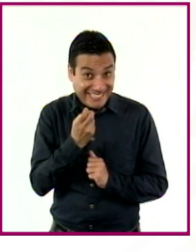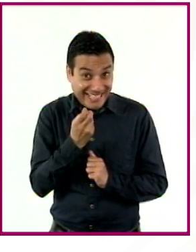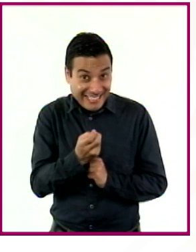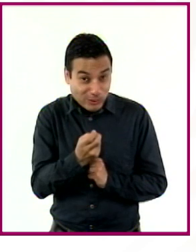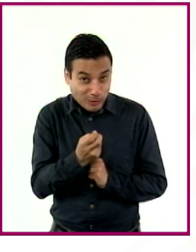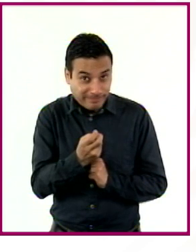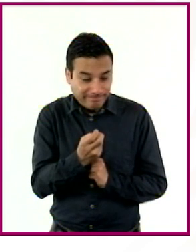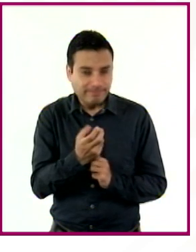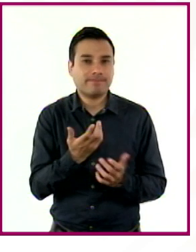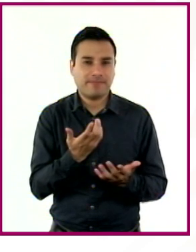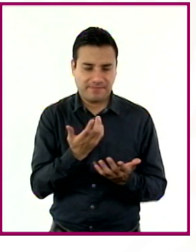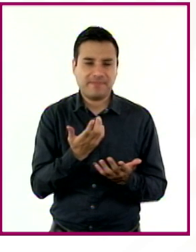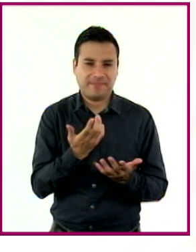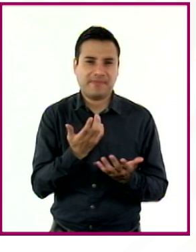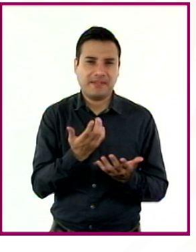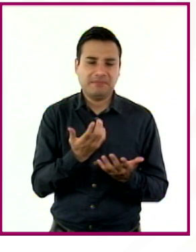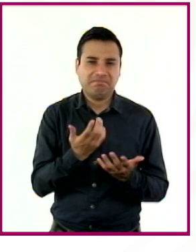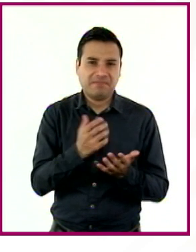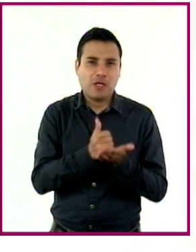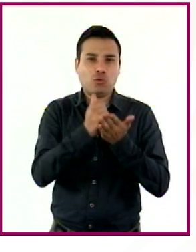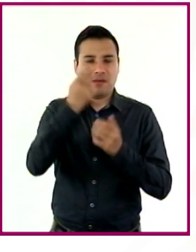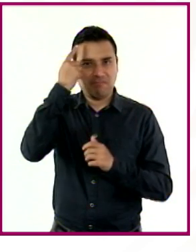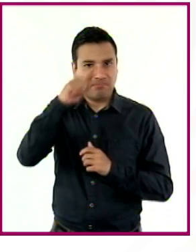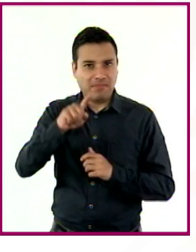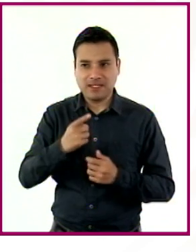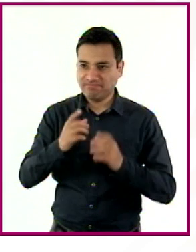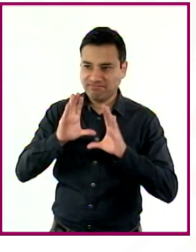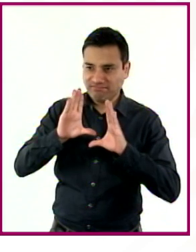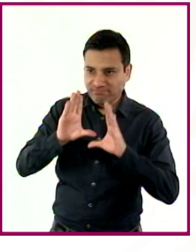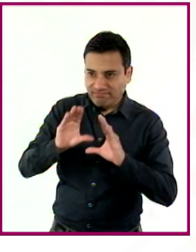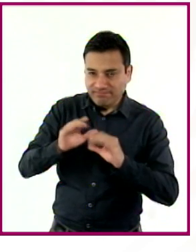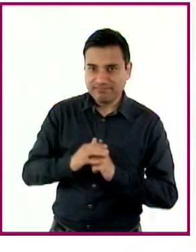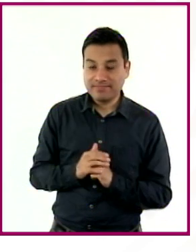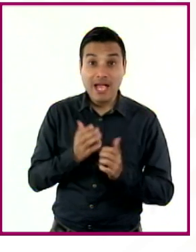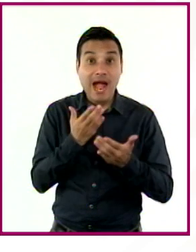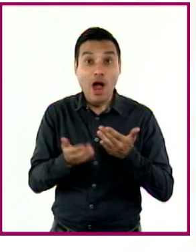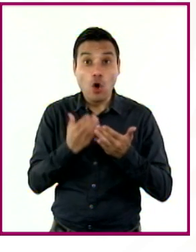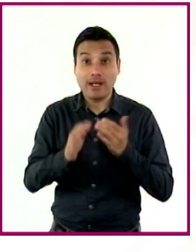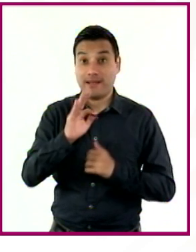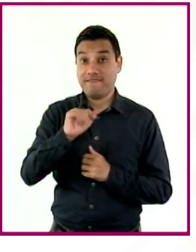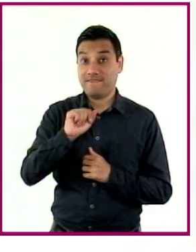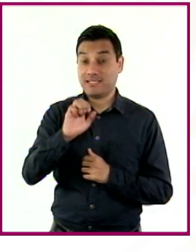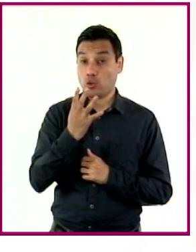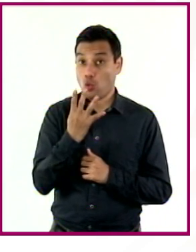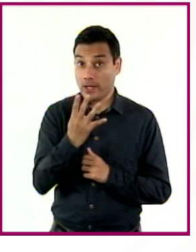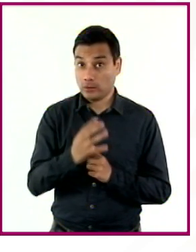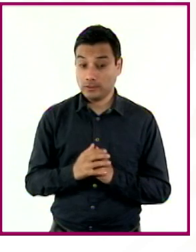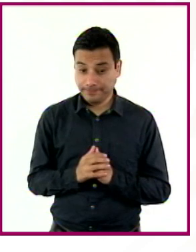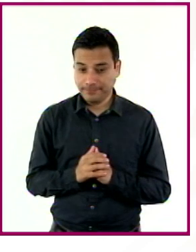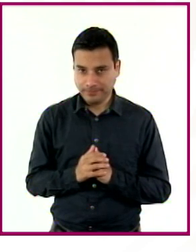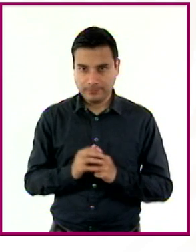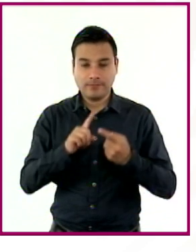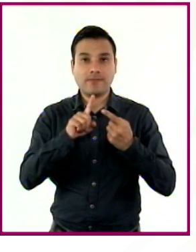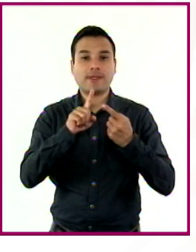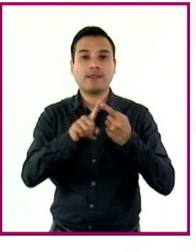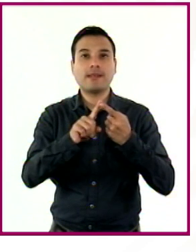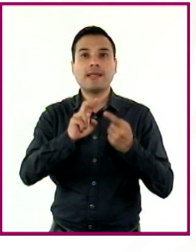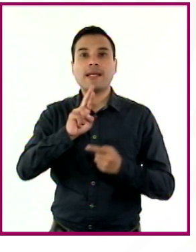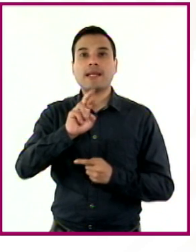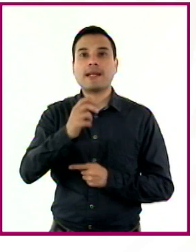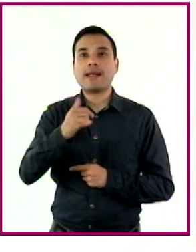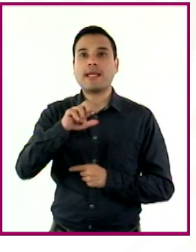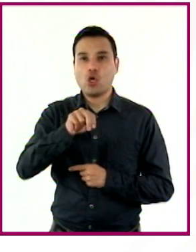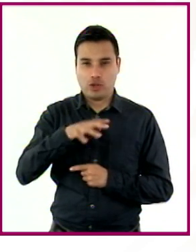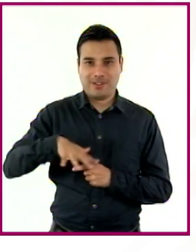se organizaban los procesos de desarrollo de aprendizaje. En esta fase 4, la región, el estado y la